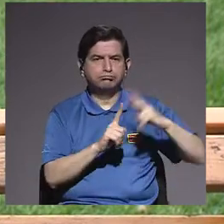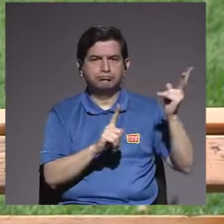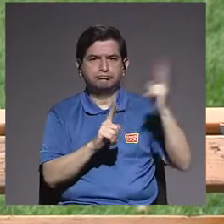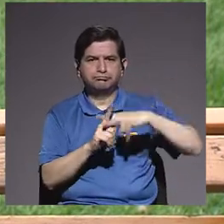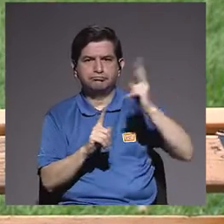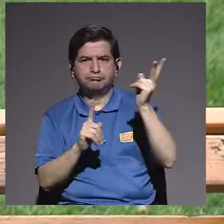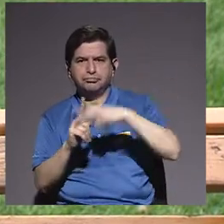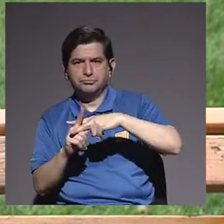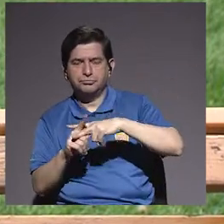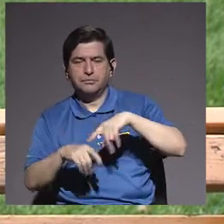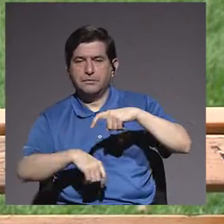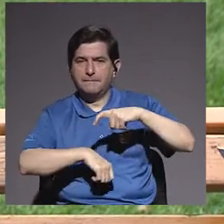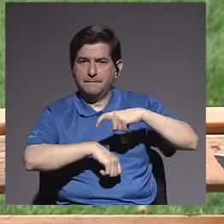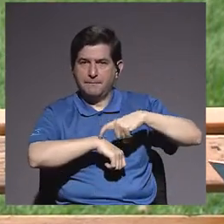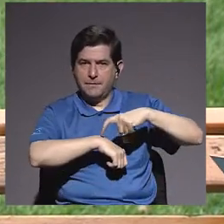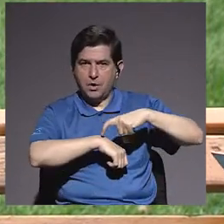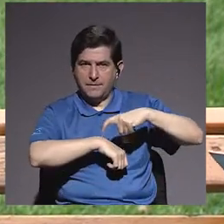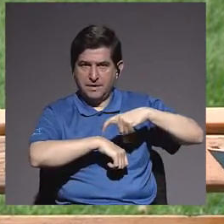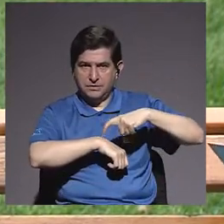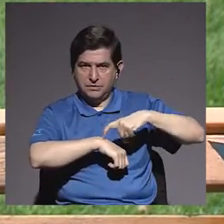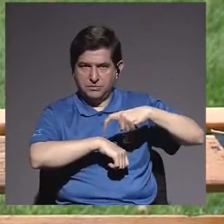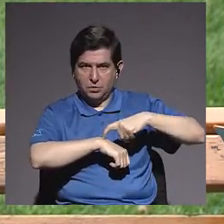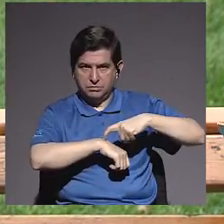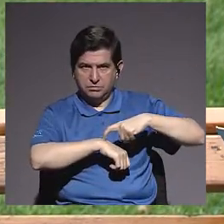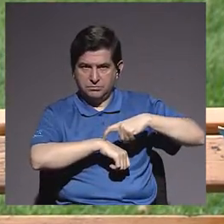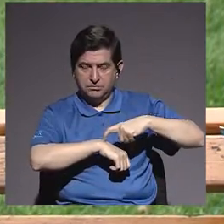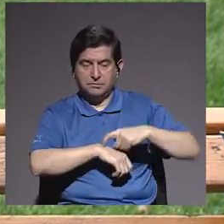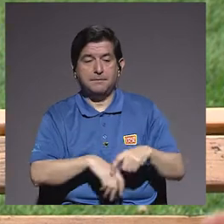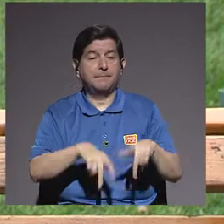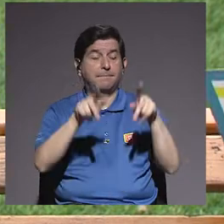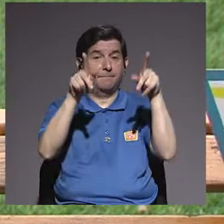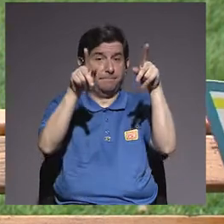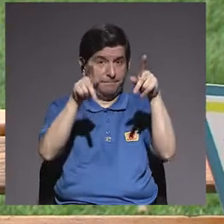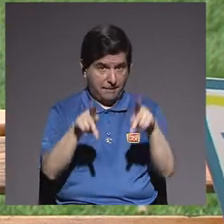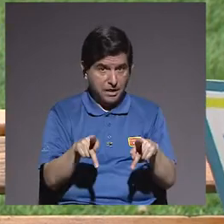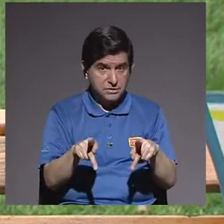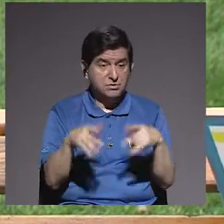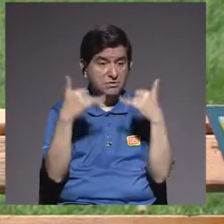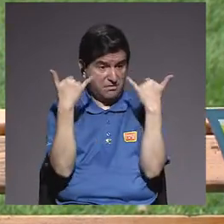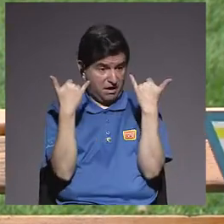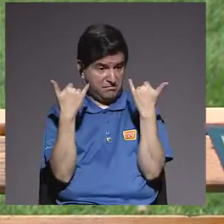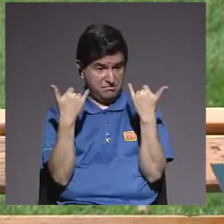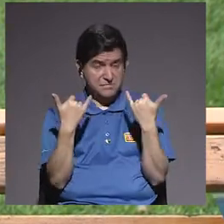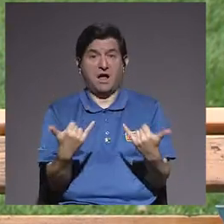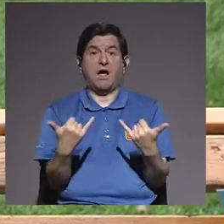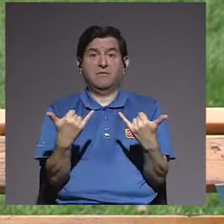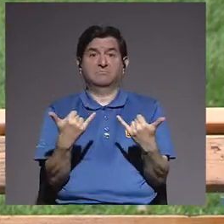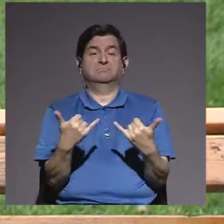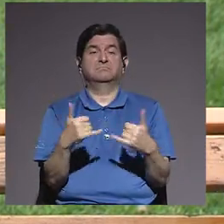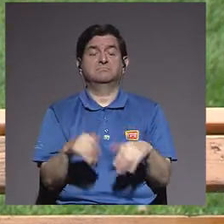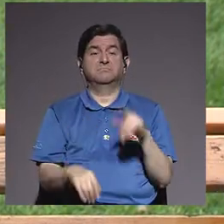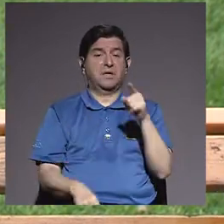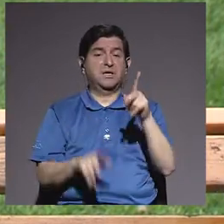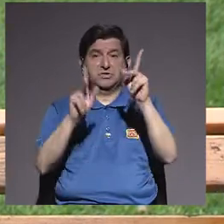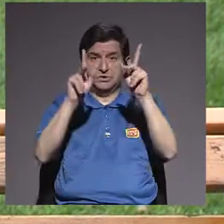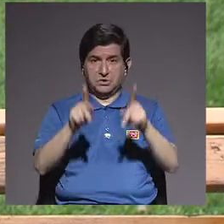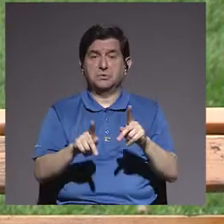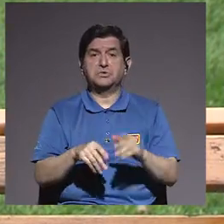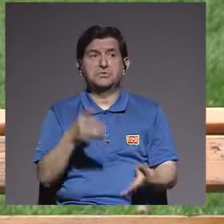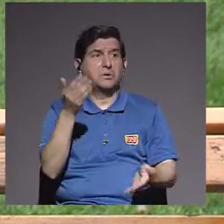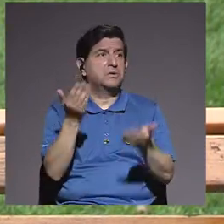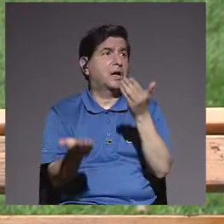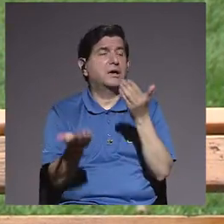práctica. Llega un momento que cuando la persona ya ha adquirido